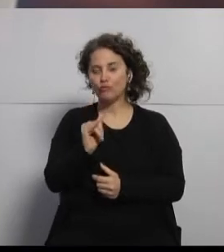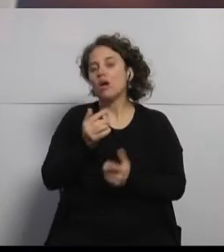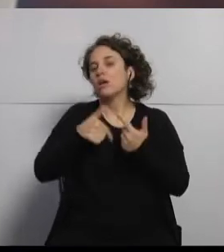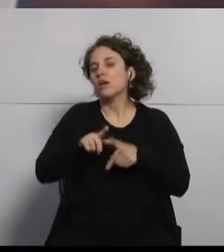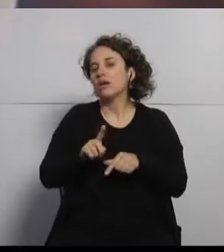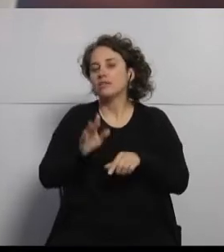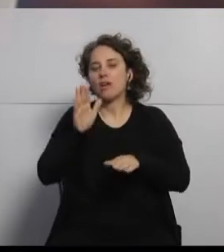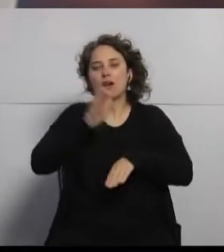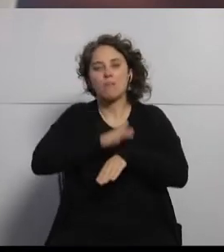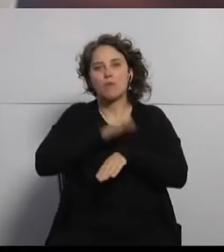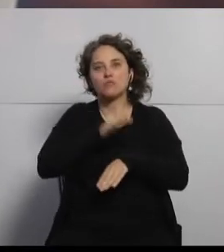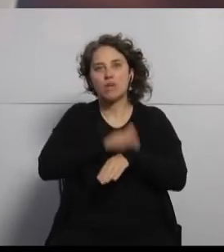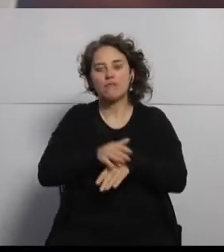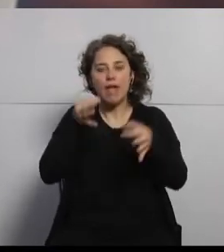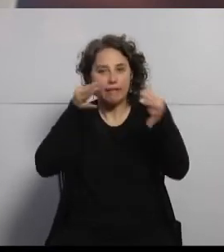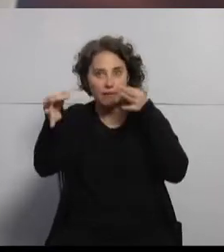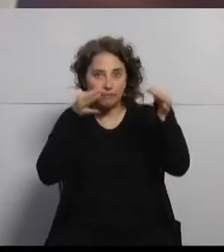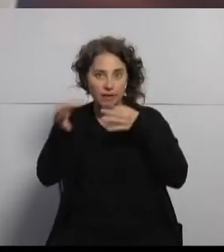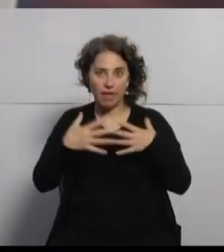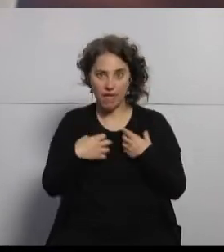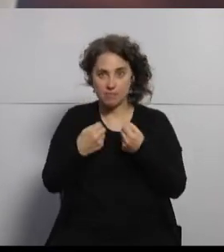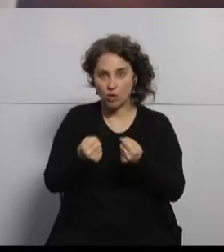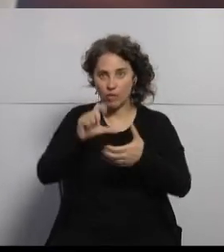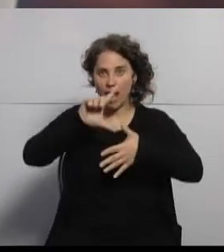Latinoamérica, responsable de las estrategias de salud.